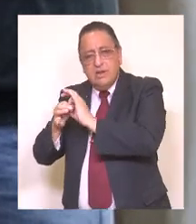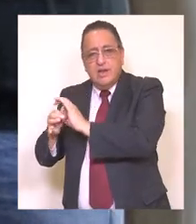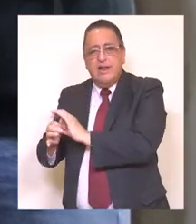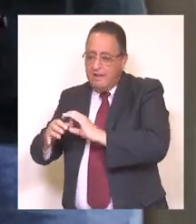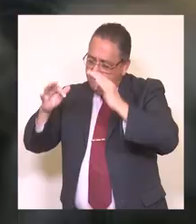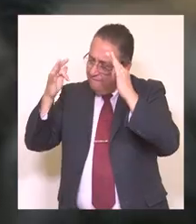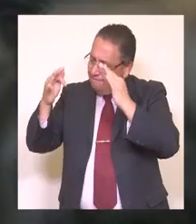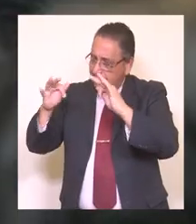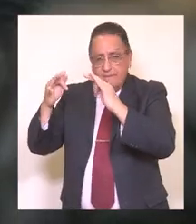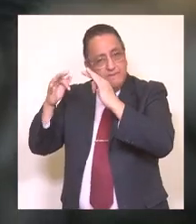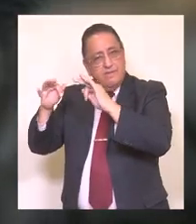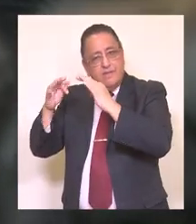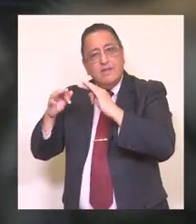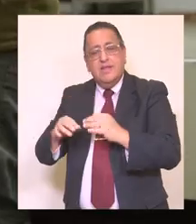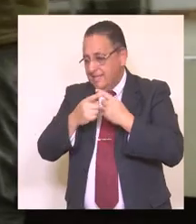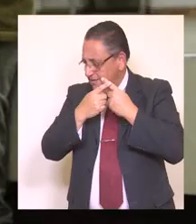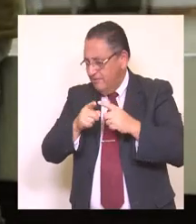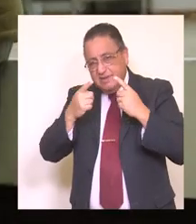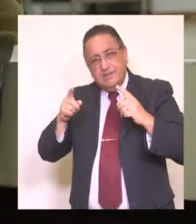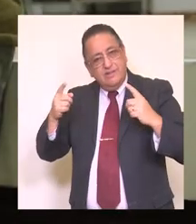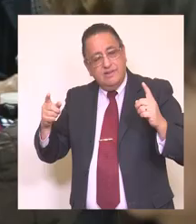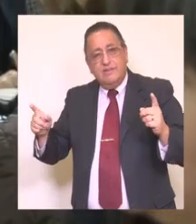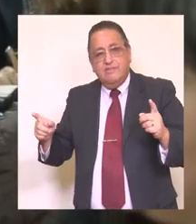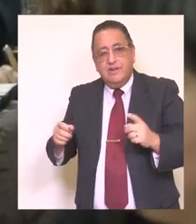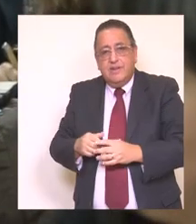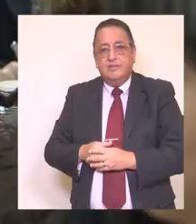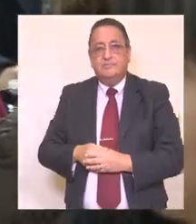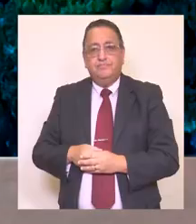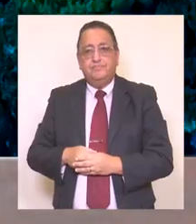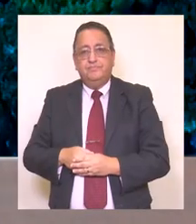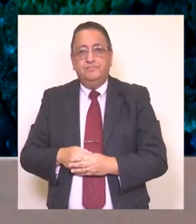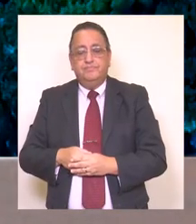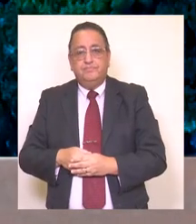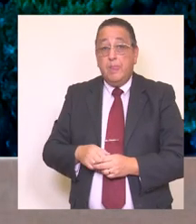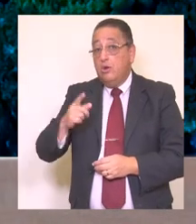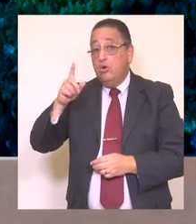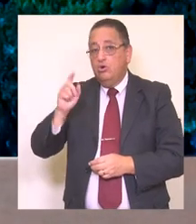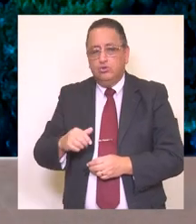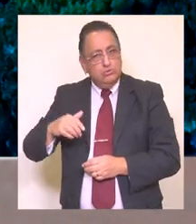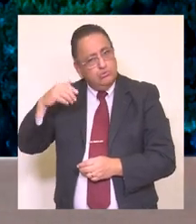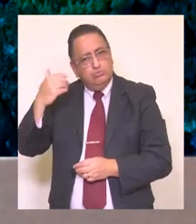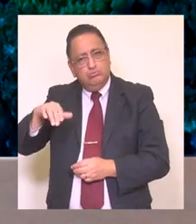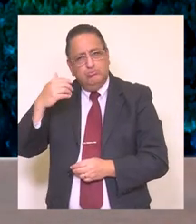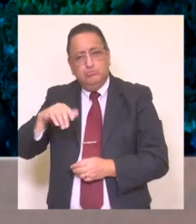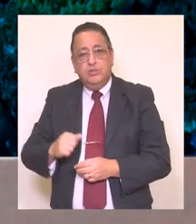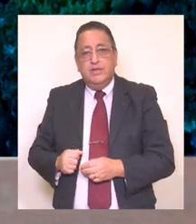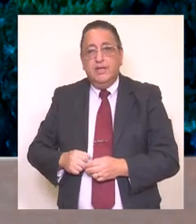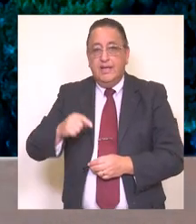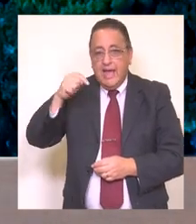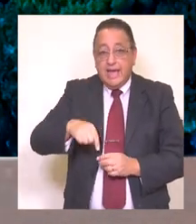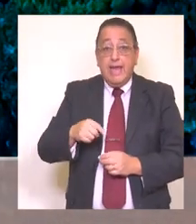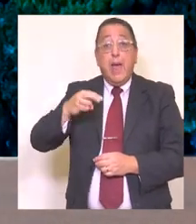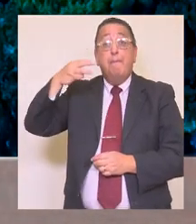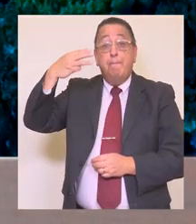las personas que han participado en sus diferentes etapas desde entonces hasta la fecha. Otro hecho relevante para nuestra gestión